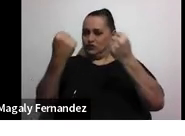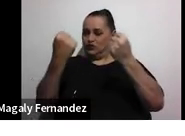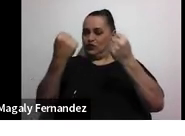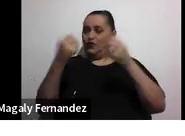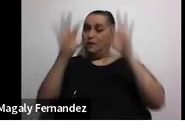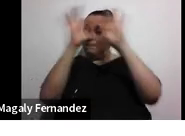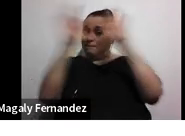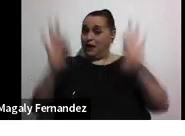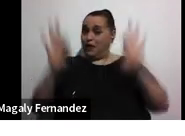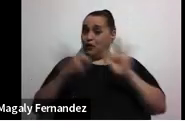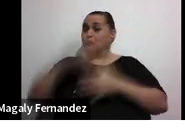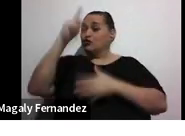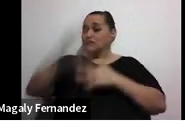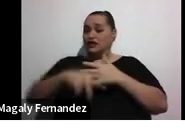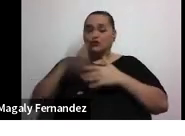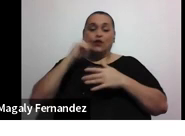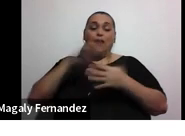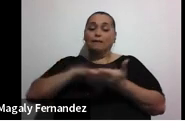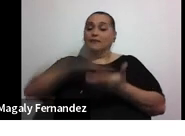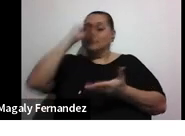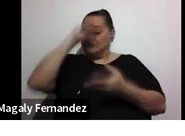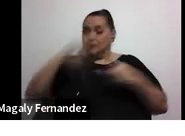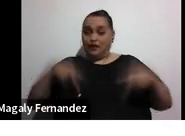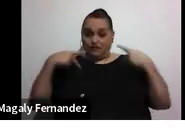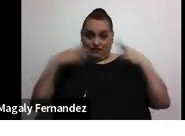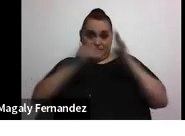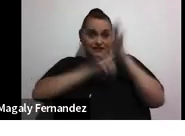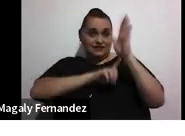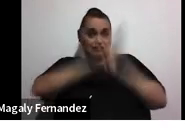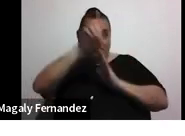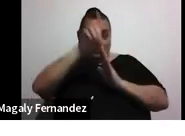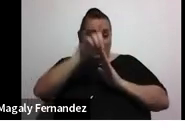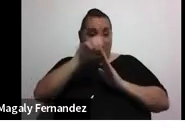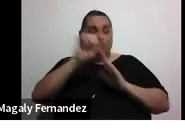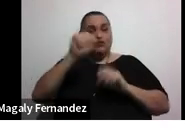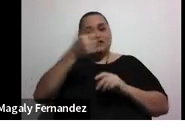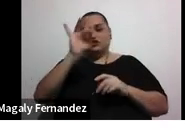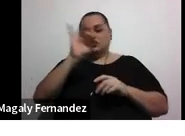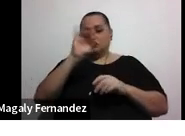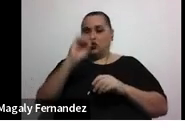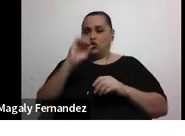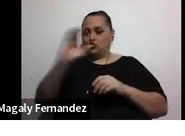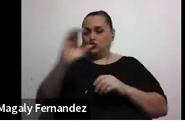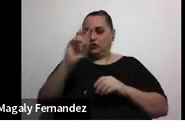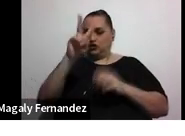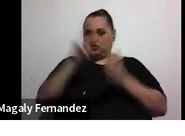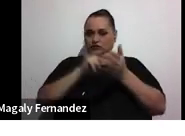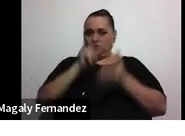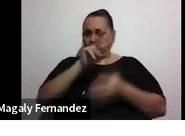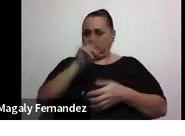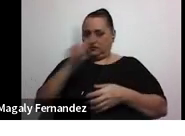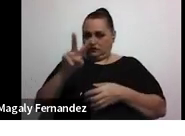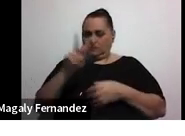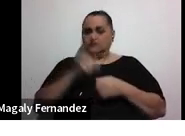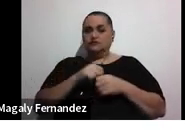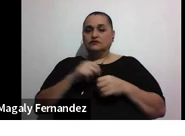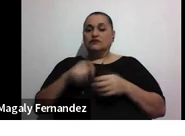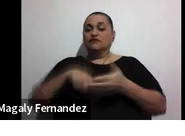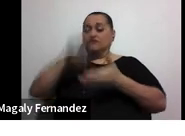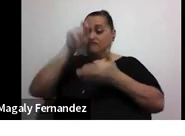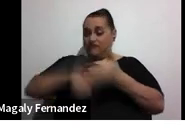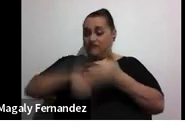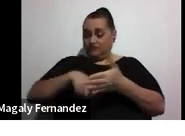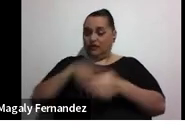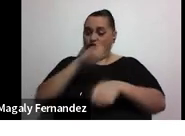del proyecto aprendizaje para la vida desarrollado el 18 de octubre del 2022 firma la